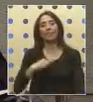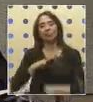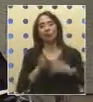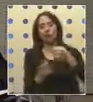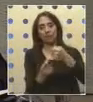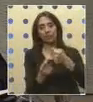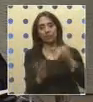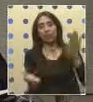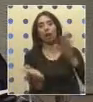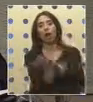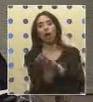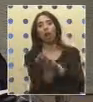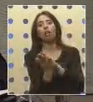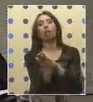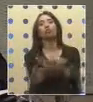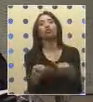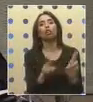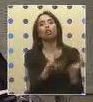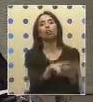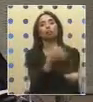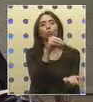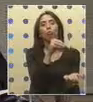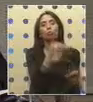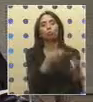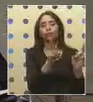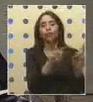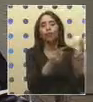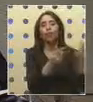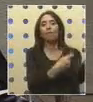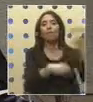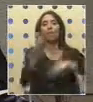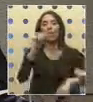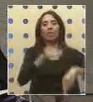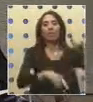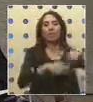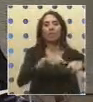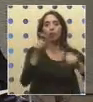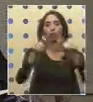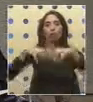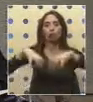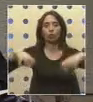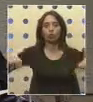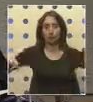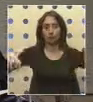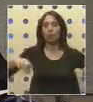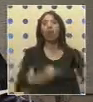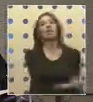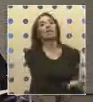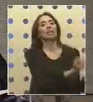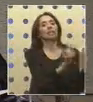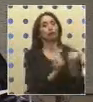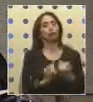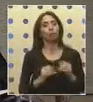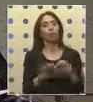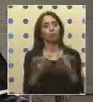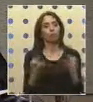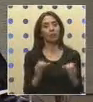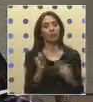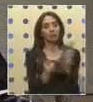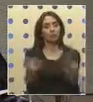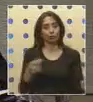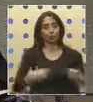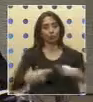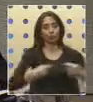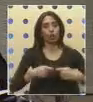la solicitud de autorización que proceda a vender en forma directa esos terrenos los locatarios allí instalados. Y para que informe a esta corporación si dichos locatarios